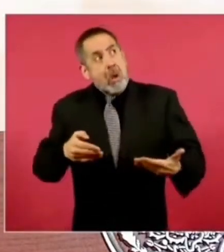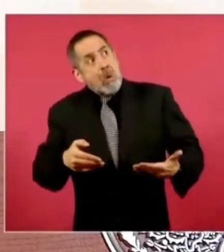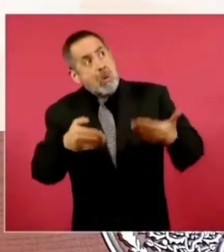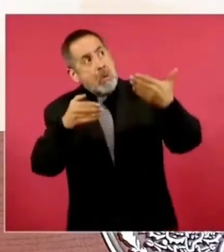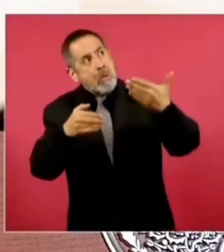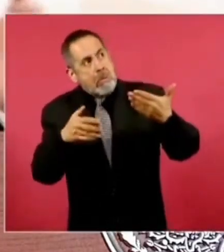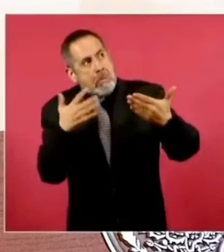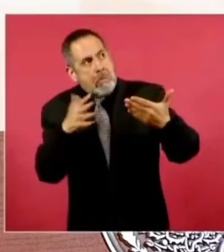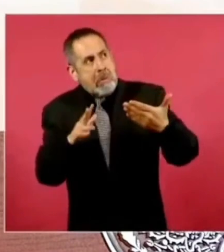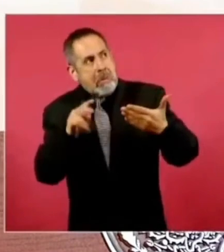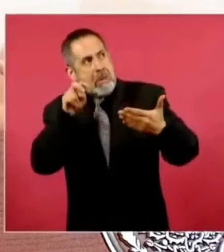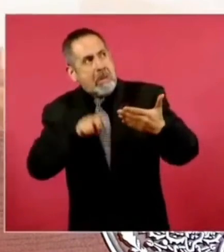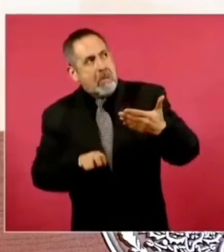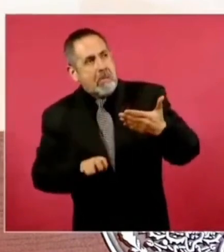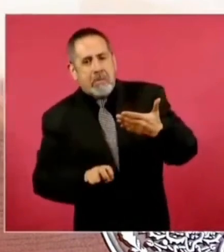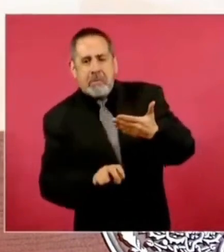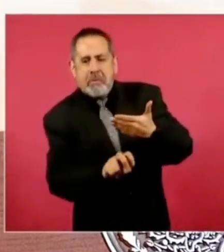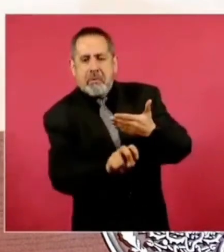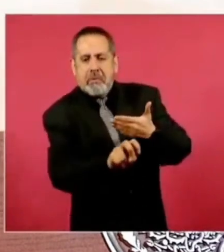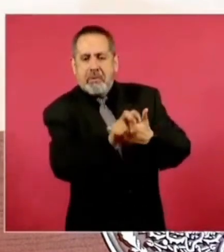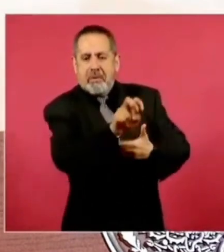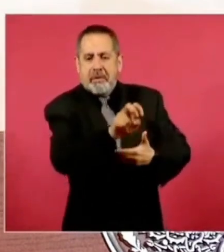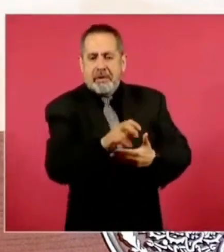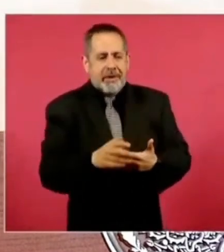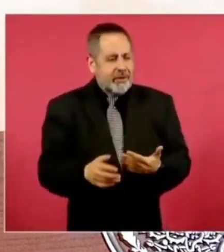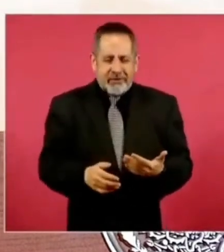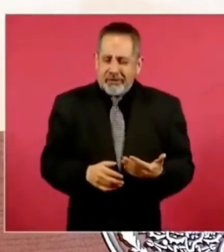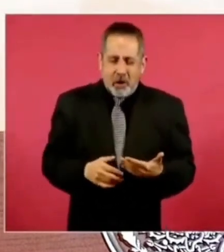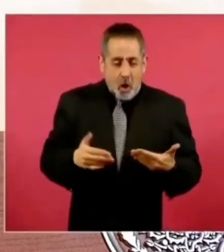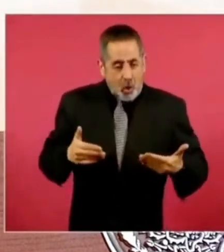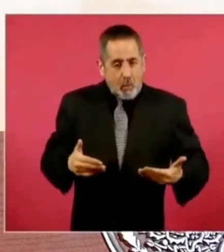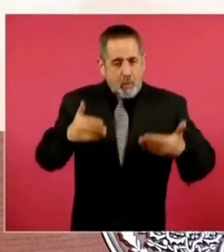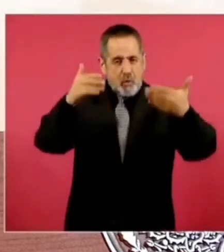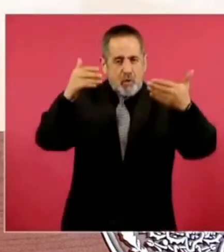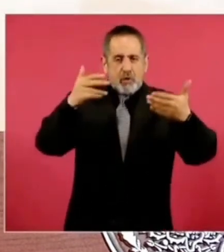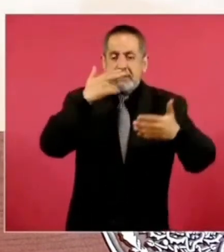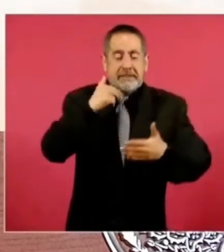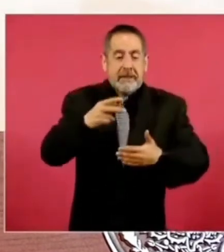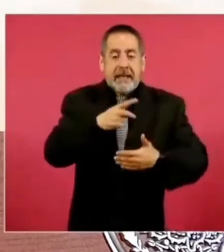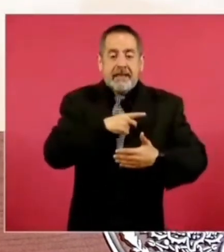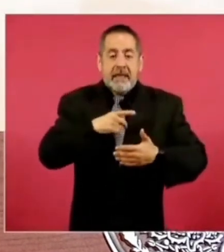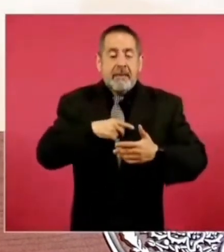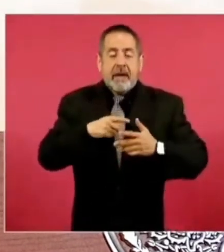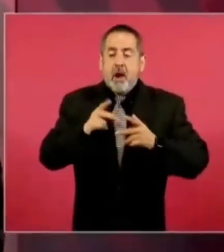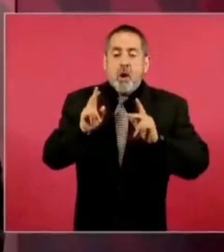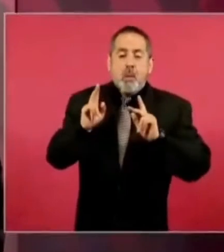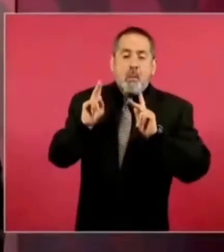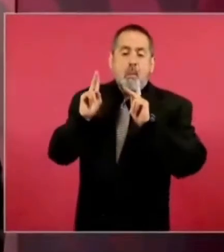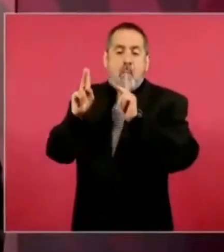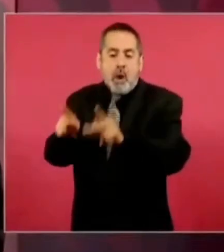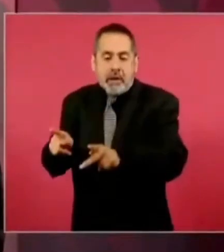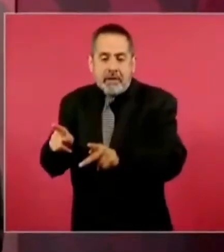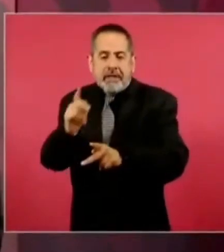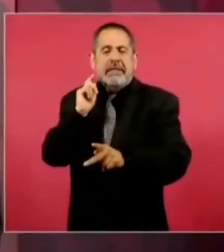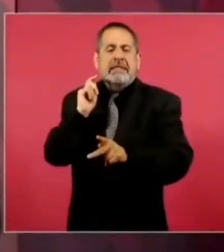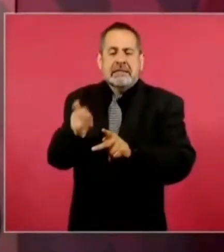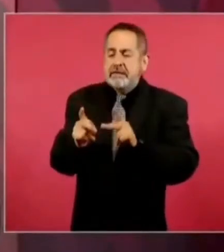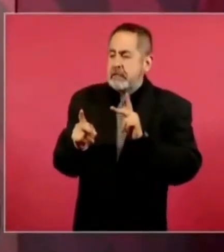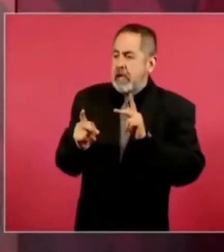en vez de muros hay que construir puentes para el entendimiento, el desarrollo